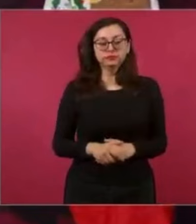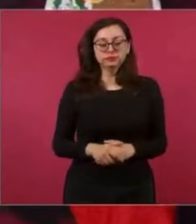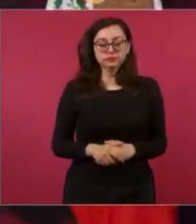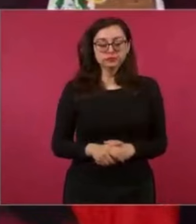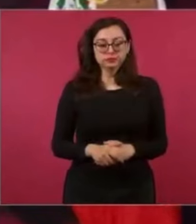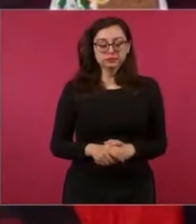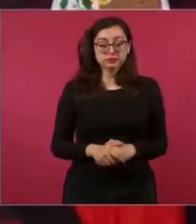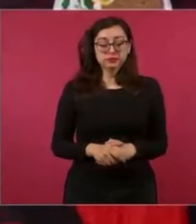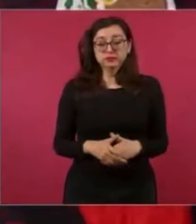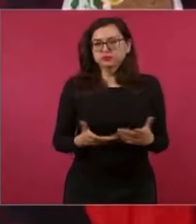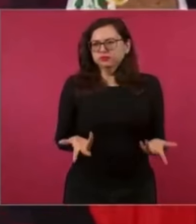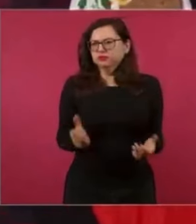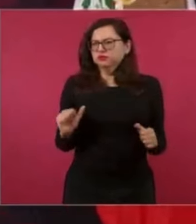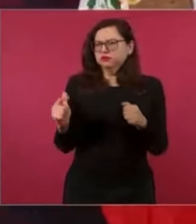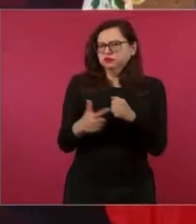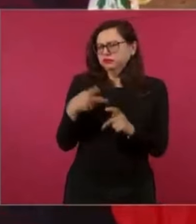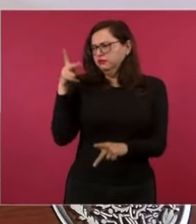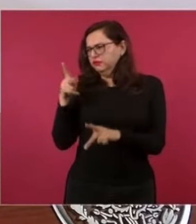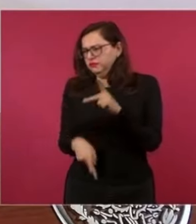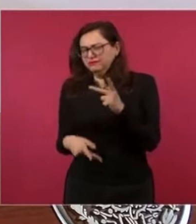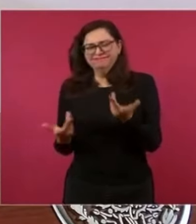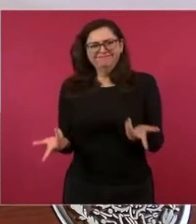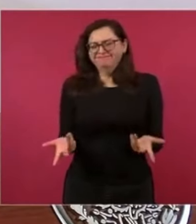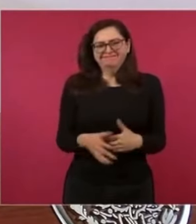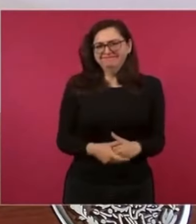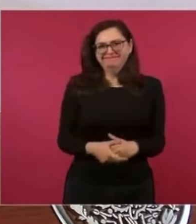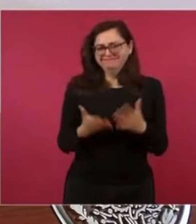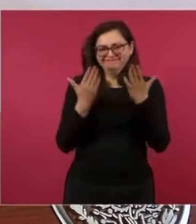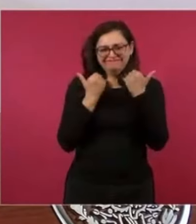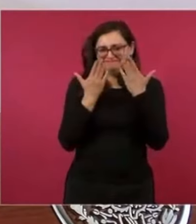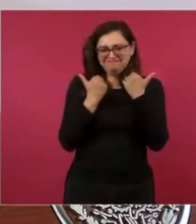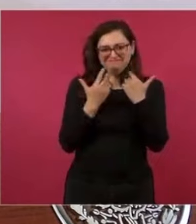Sobre pendientes, la verdad no van a quedar pendientes. Entonces,